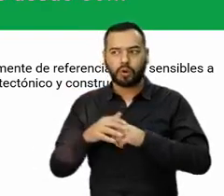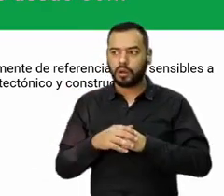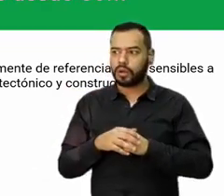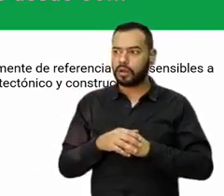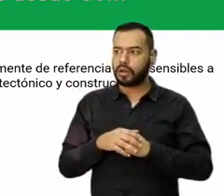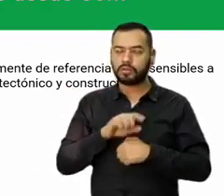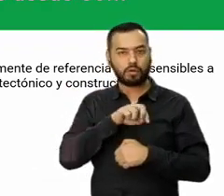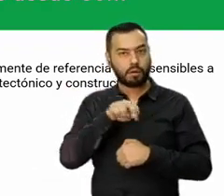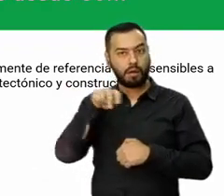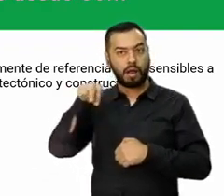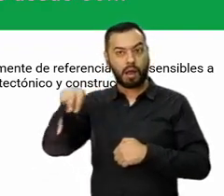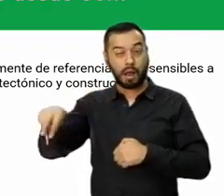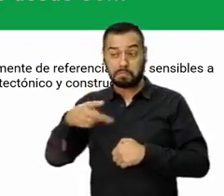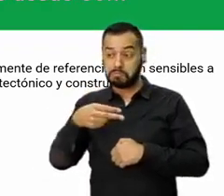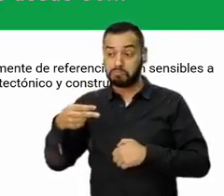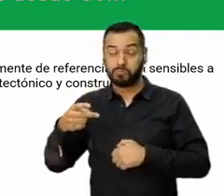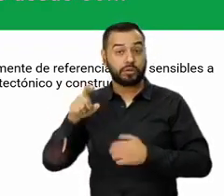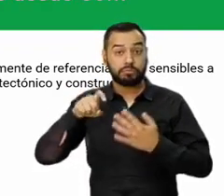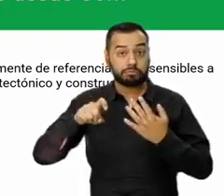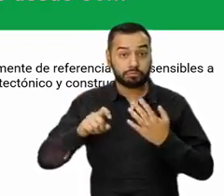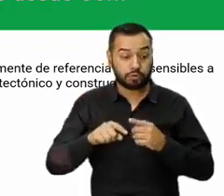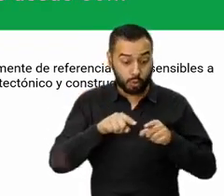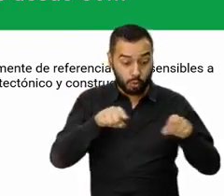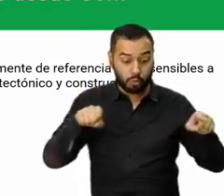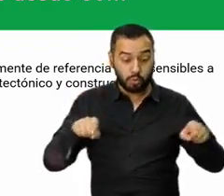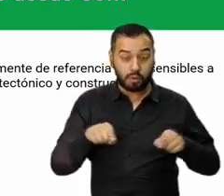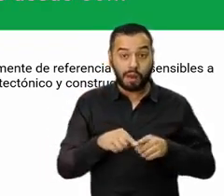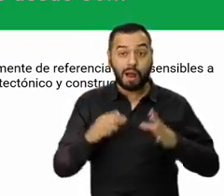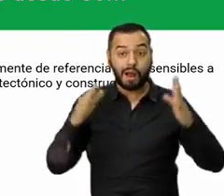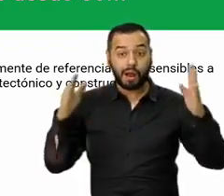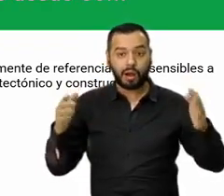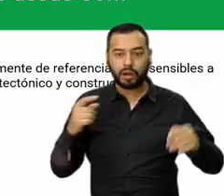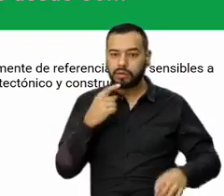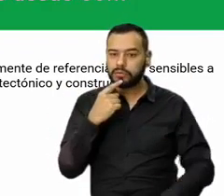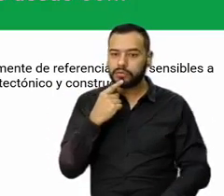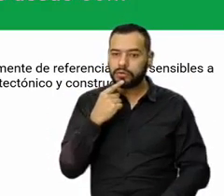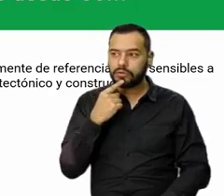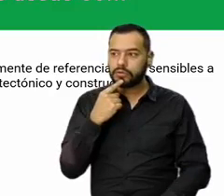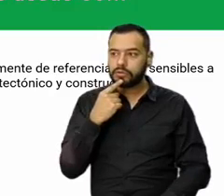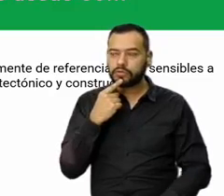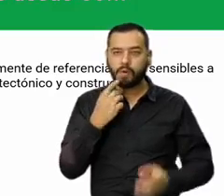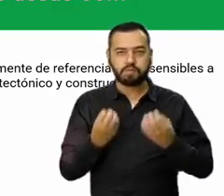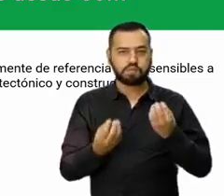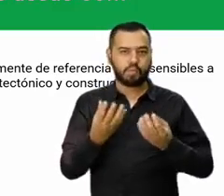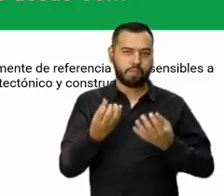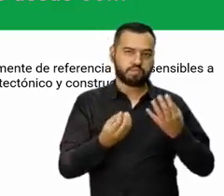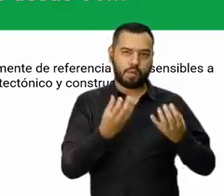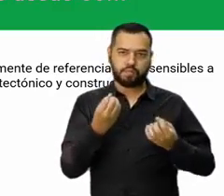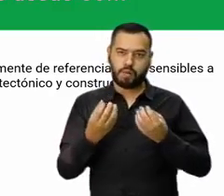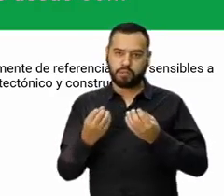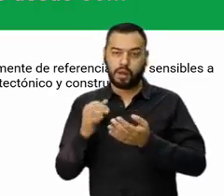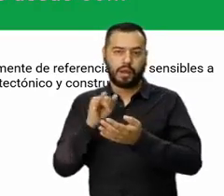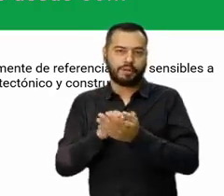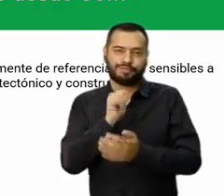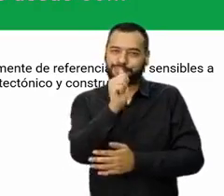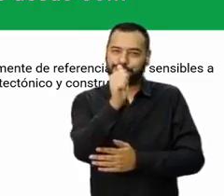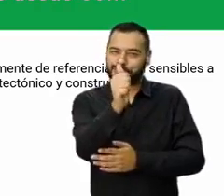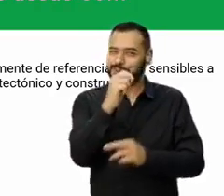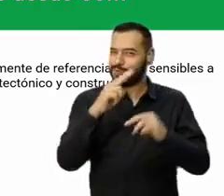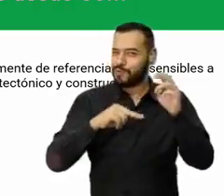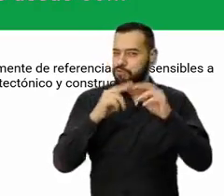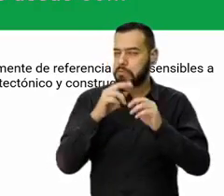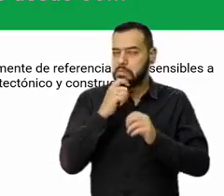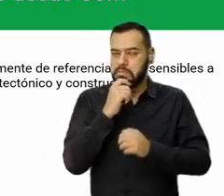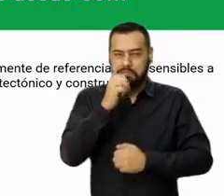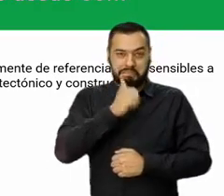tienes que bajar a la zona de piscinas. Si quieres estar, sales y disfrutas tu jacuzzi. Eso sí, te lo dejamos para que tú lo